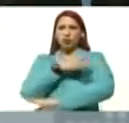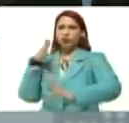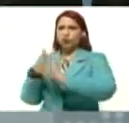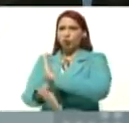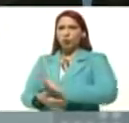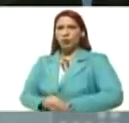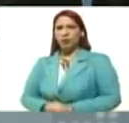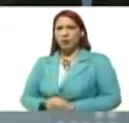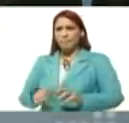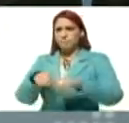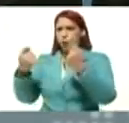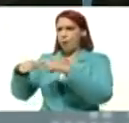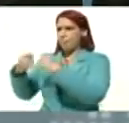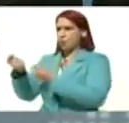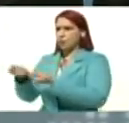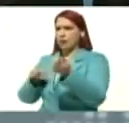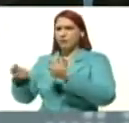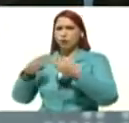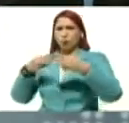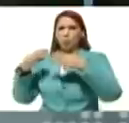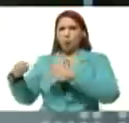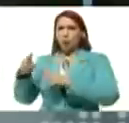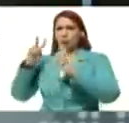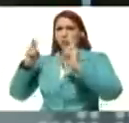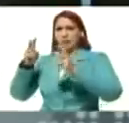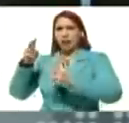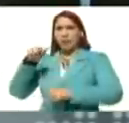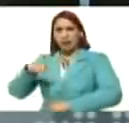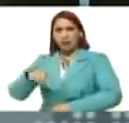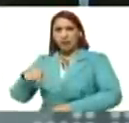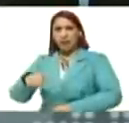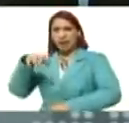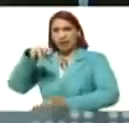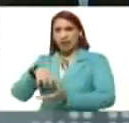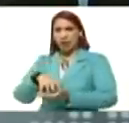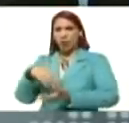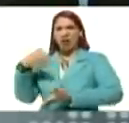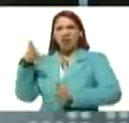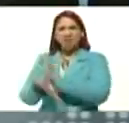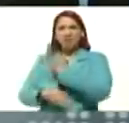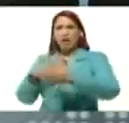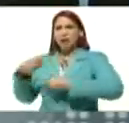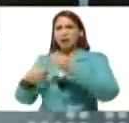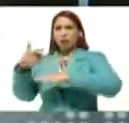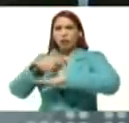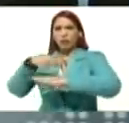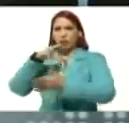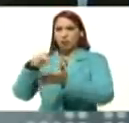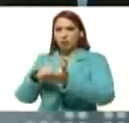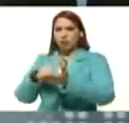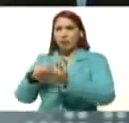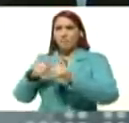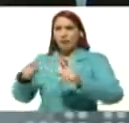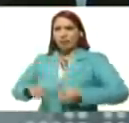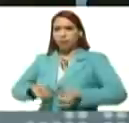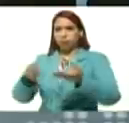para los servicios públicos, en el ámbito del estado, y qué está haciendo, el gobierno nacional, para dar solución, a esos problemas?